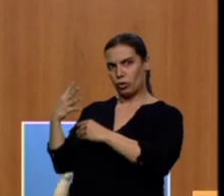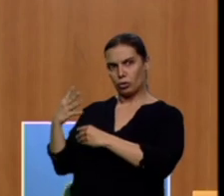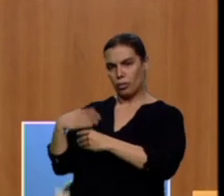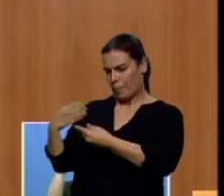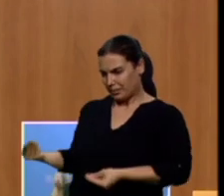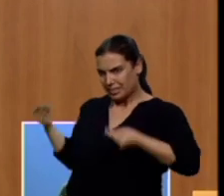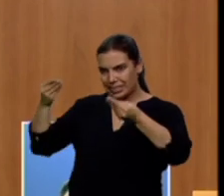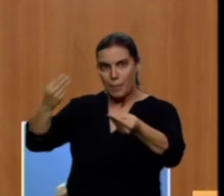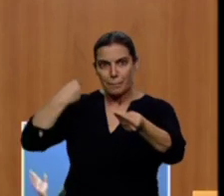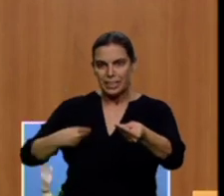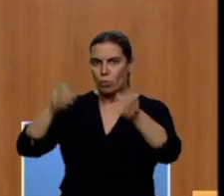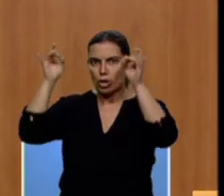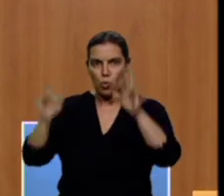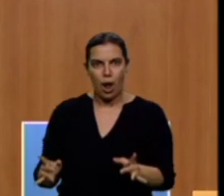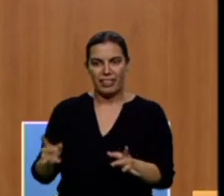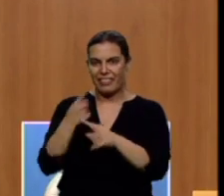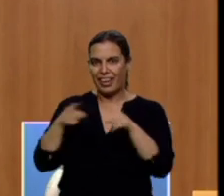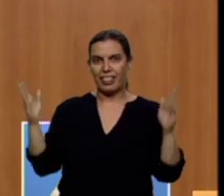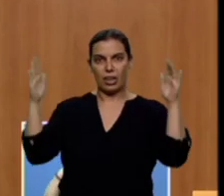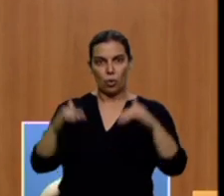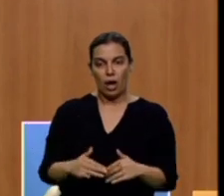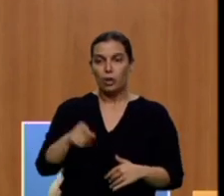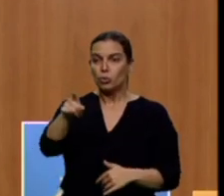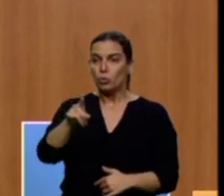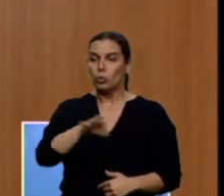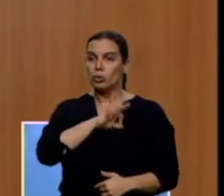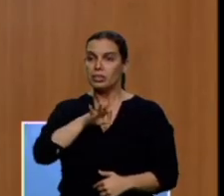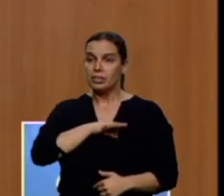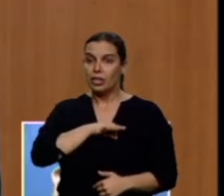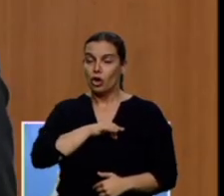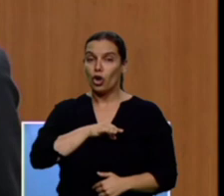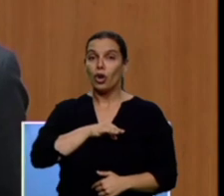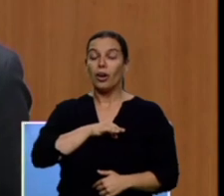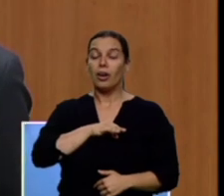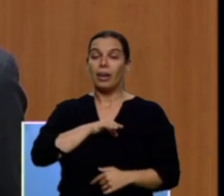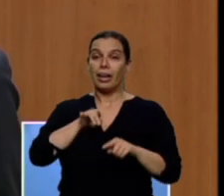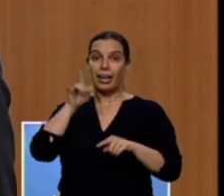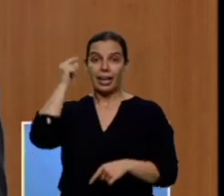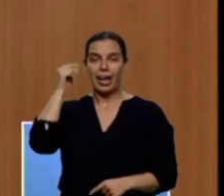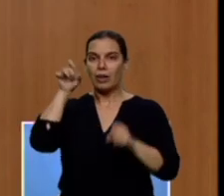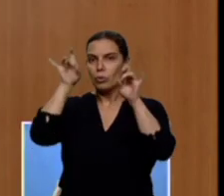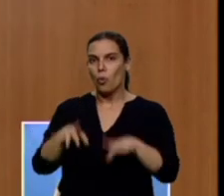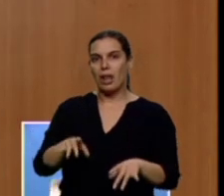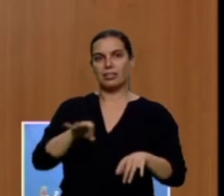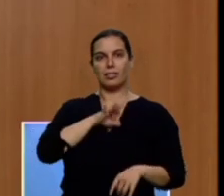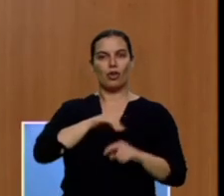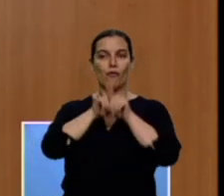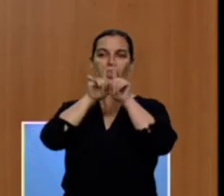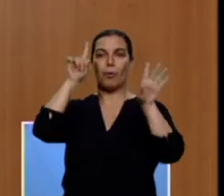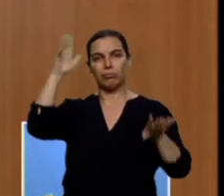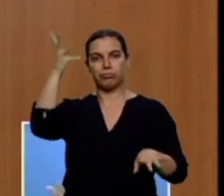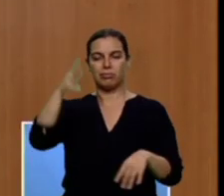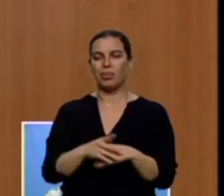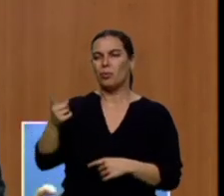señor Mañueco. Usted, señor Igea, es igual que el señor Fuentes, pero con ínfulas. El único cambio que conocen ustedes es el de cromos, el de